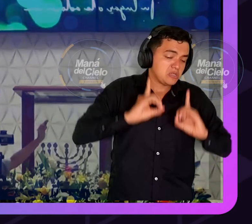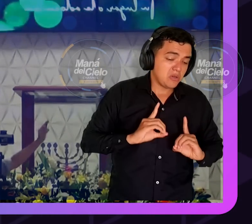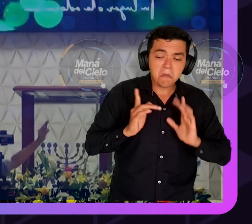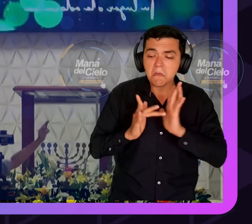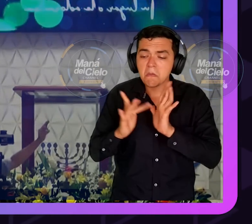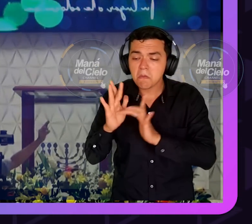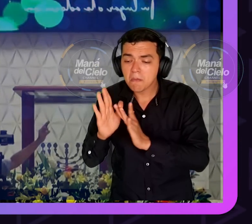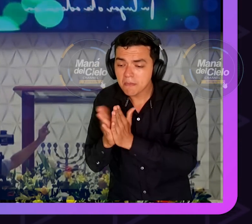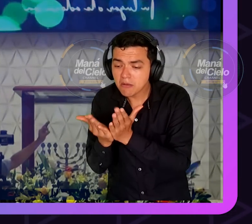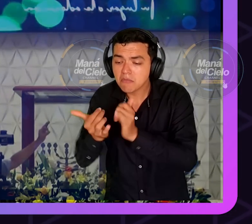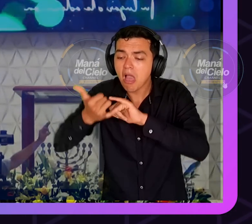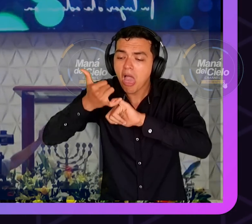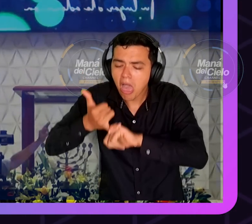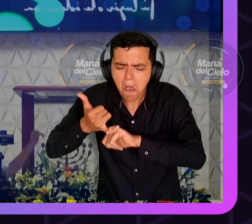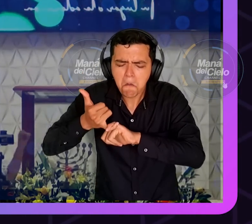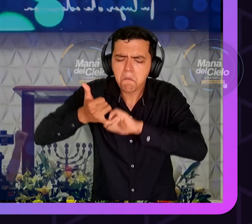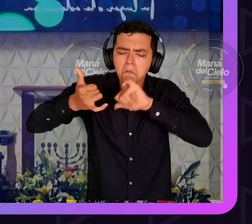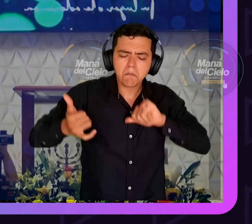Tienes un problema.